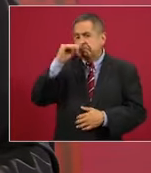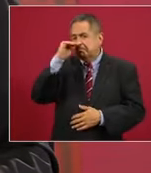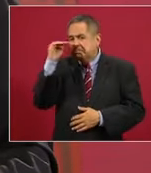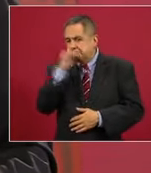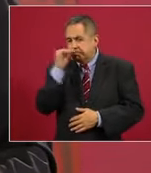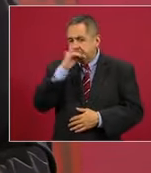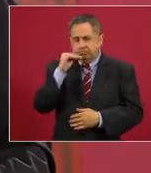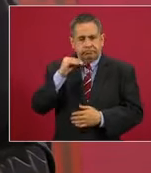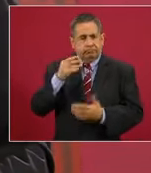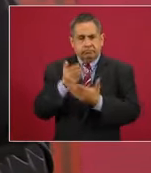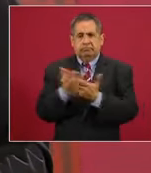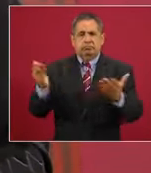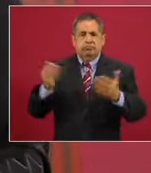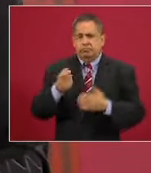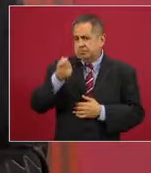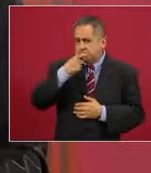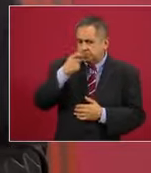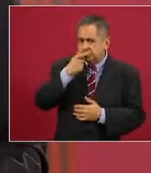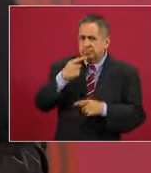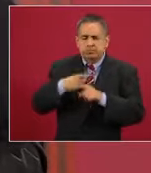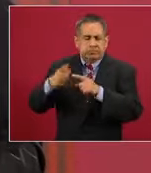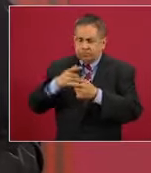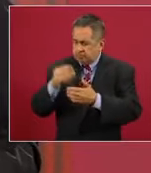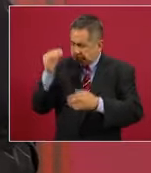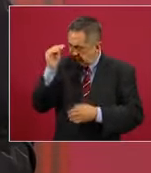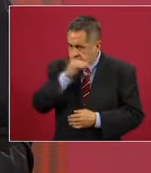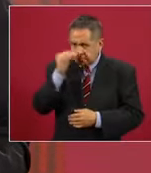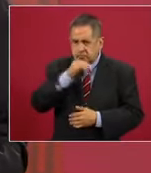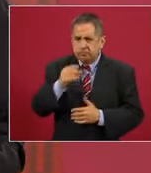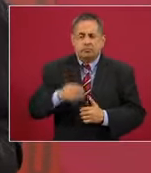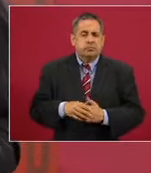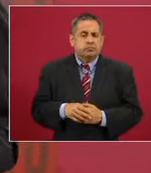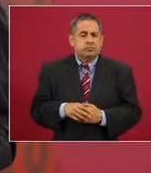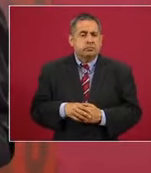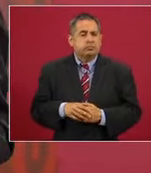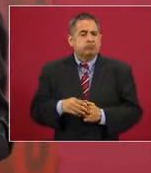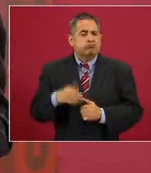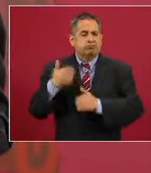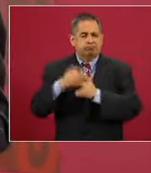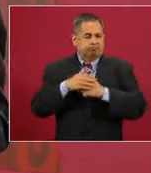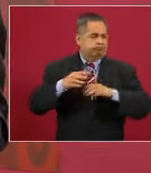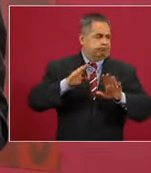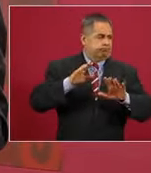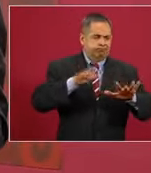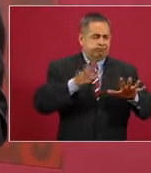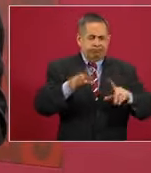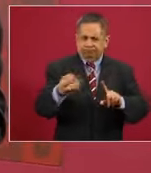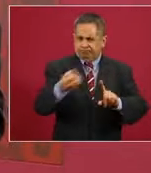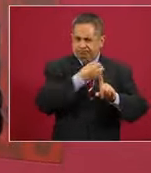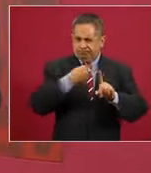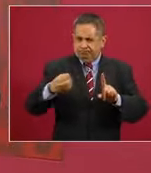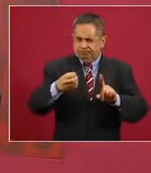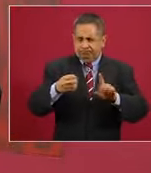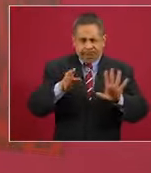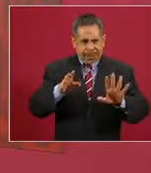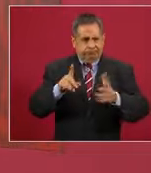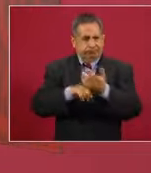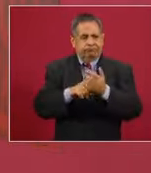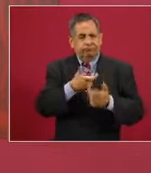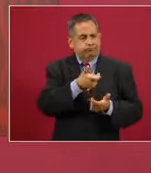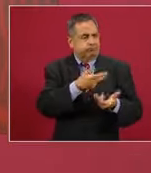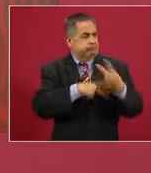país. O se va a poner orden y con esos fondos